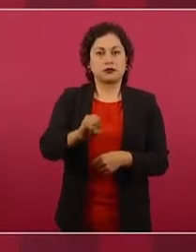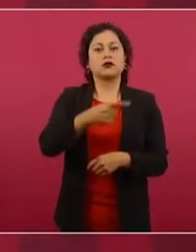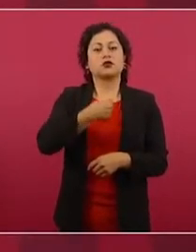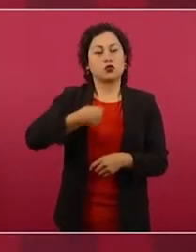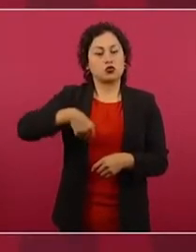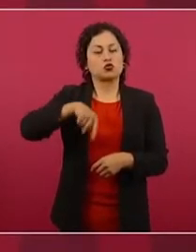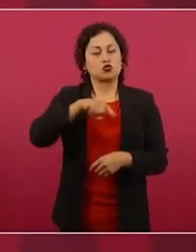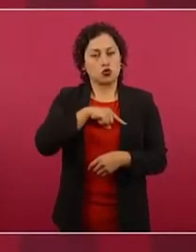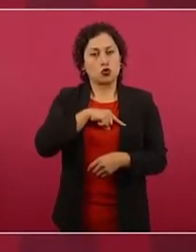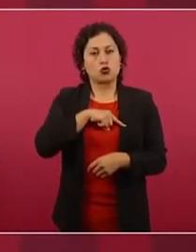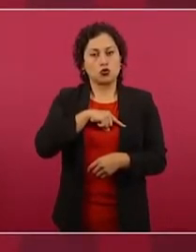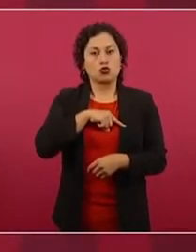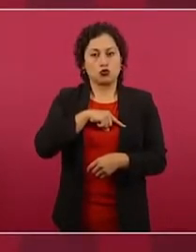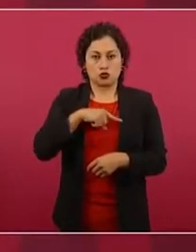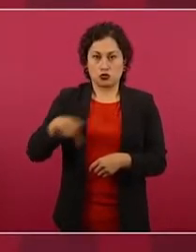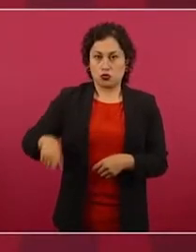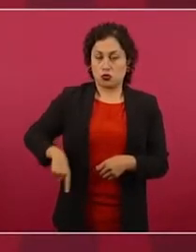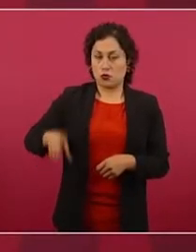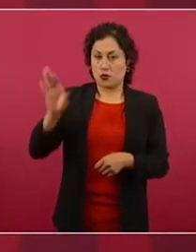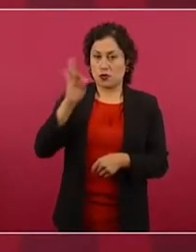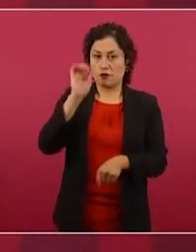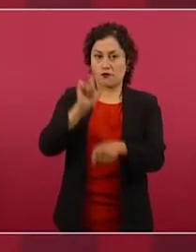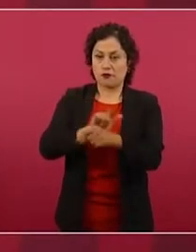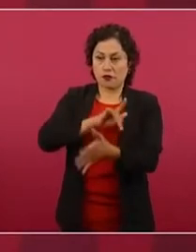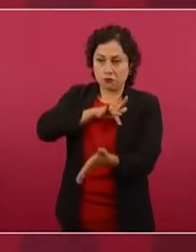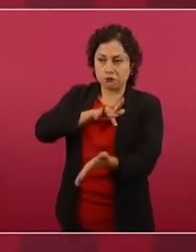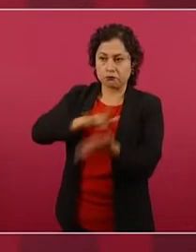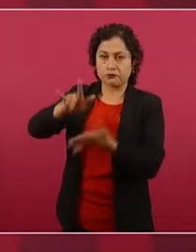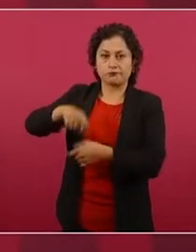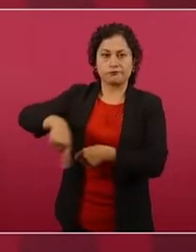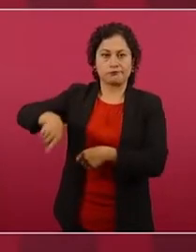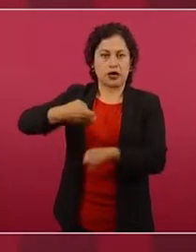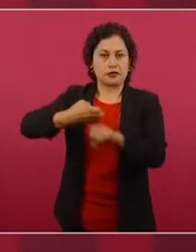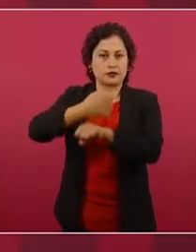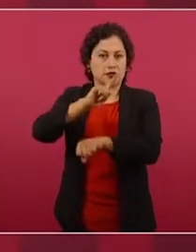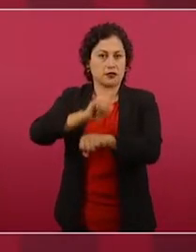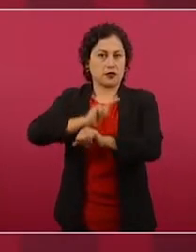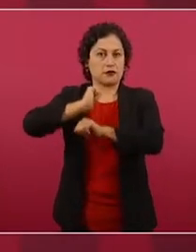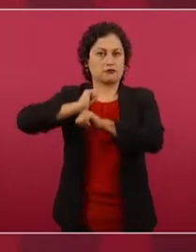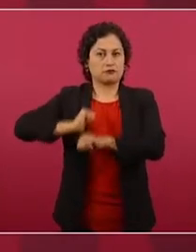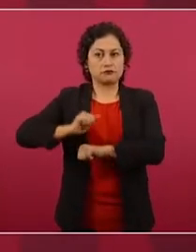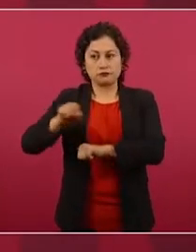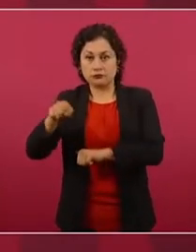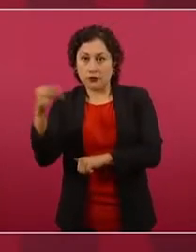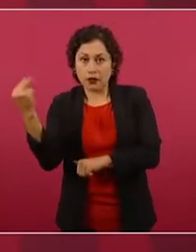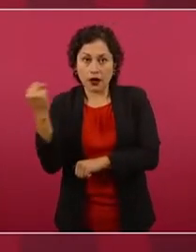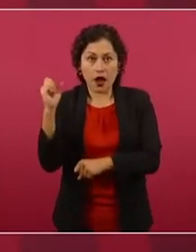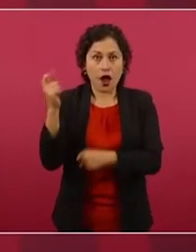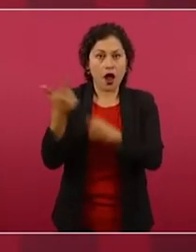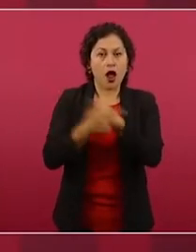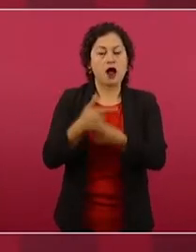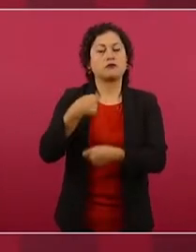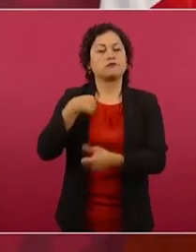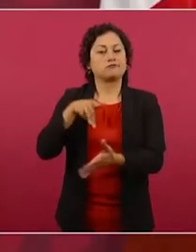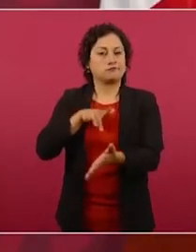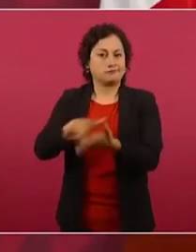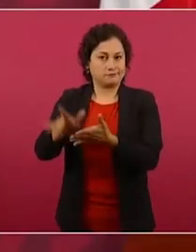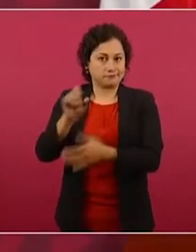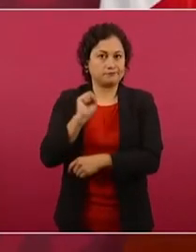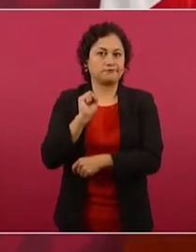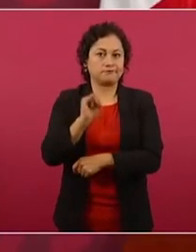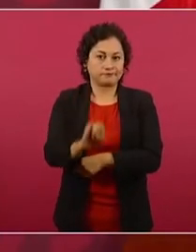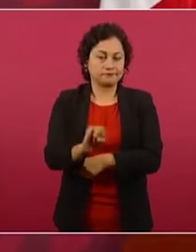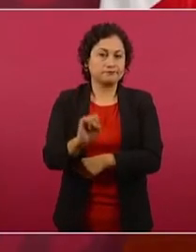respaldo a las autoridades de Puebla para colaborar en cualquier necesidad técnica